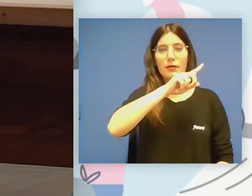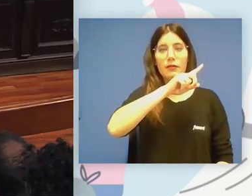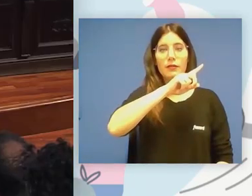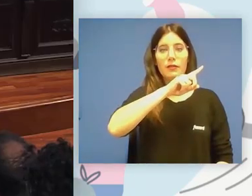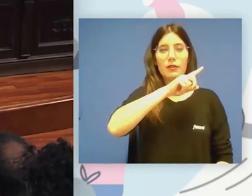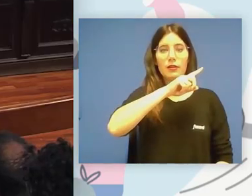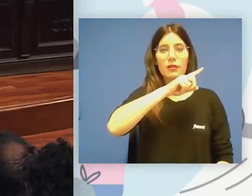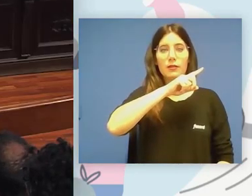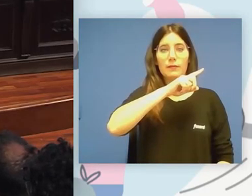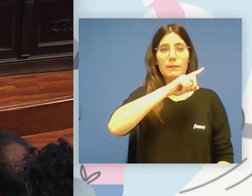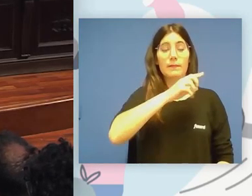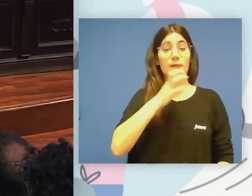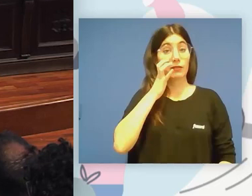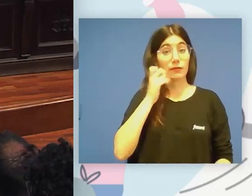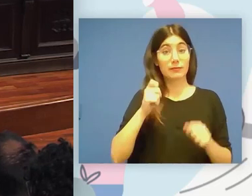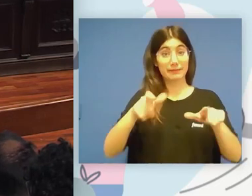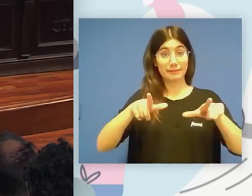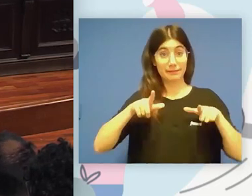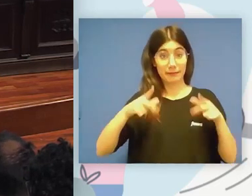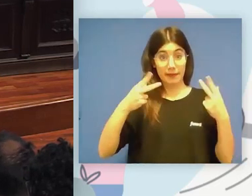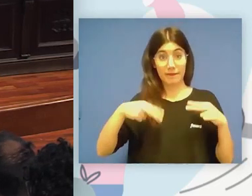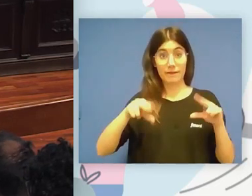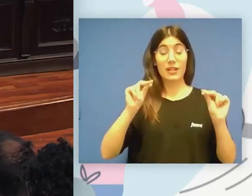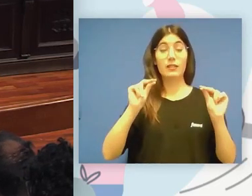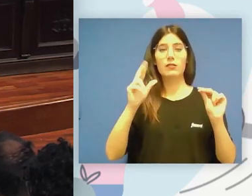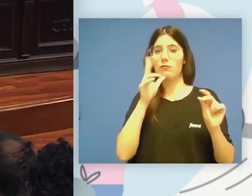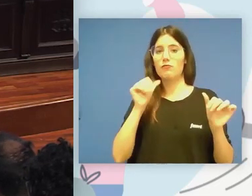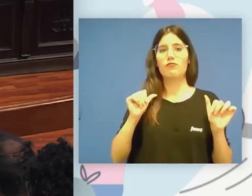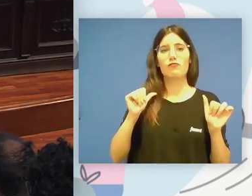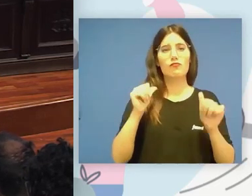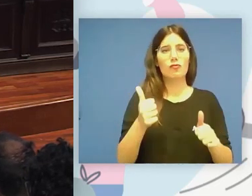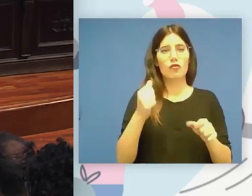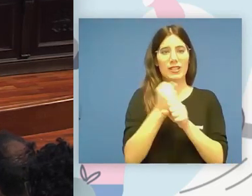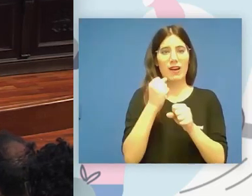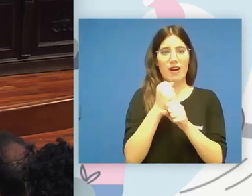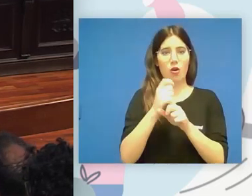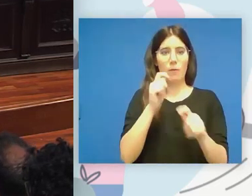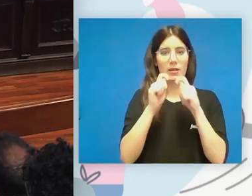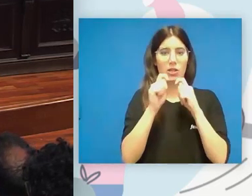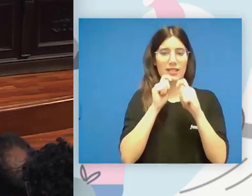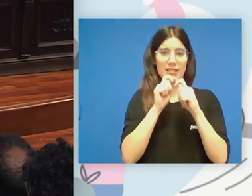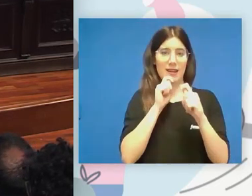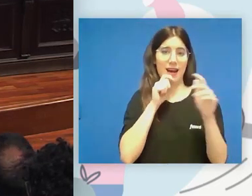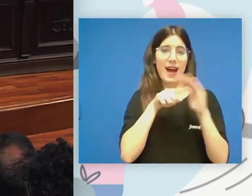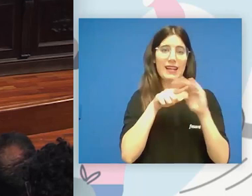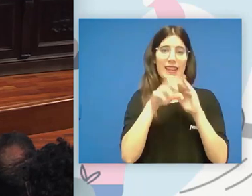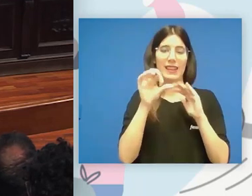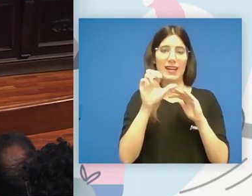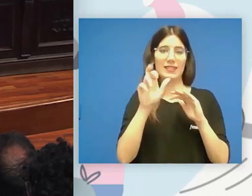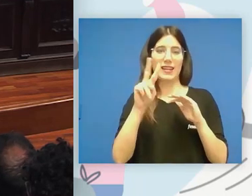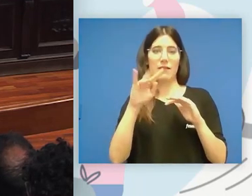concluir sus estudios, comenzó a trabajar como periodista en la agencia Servimedia en el año 1993.